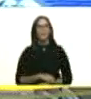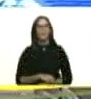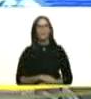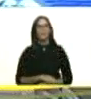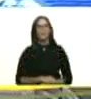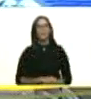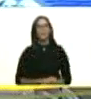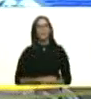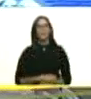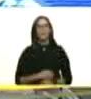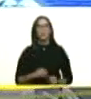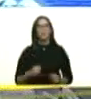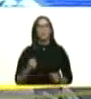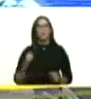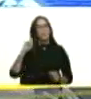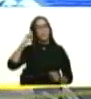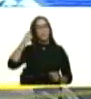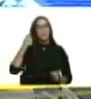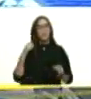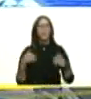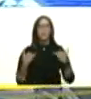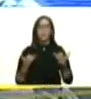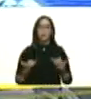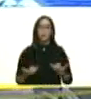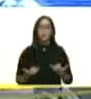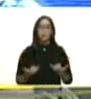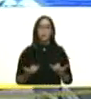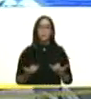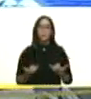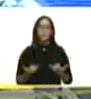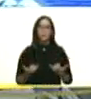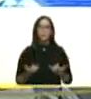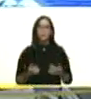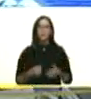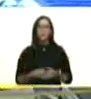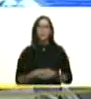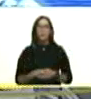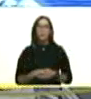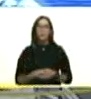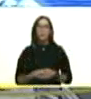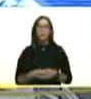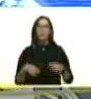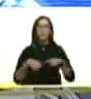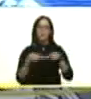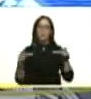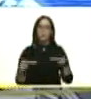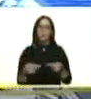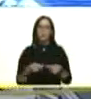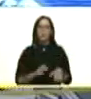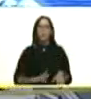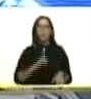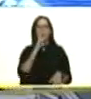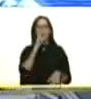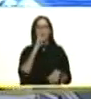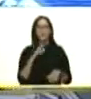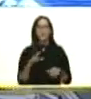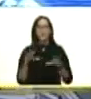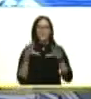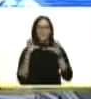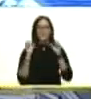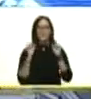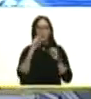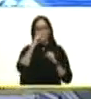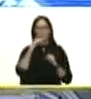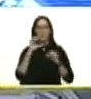yo recordábamos ahora ese periodo espantoso de sequía que tuvimos entre los años quince y dieciséis